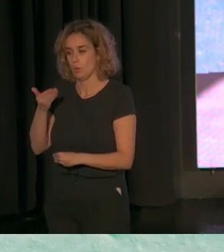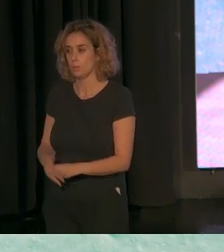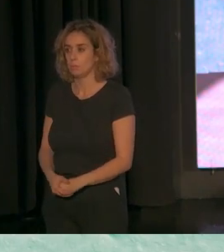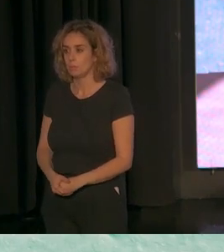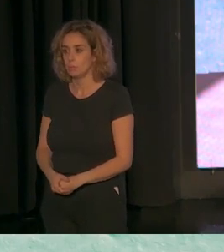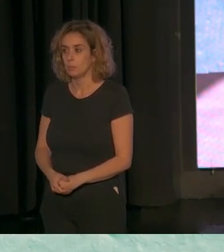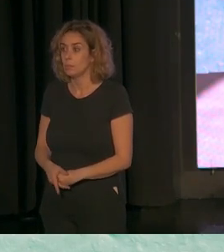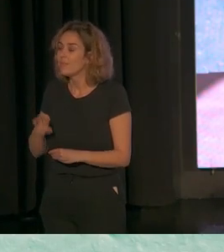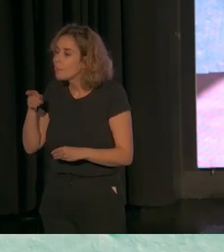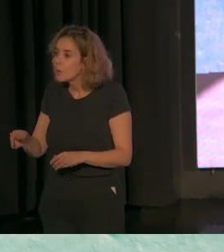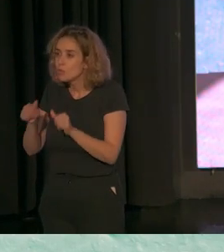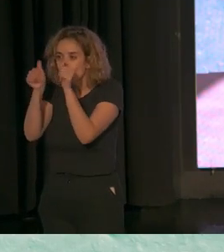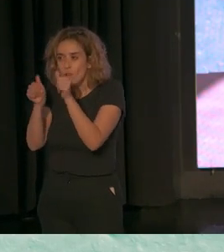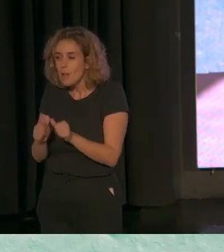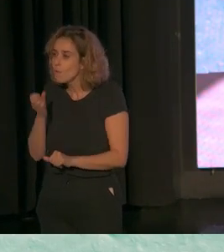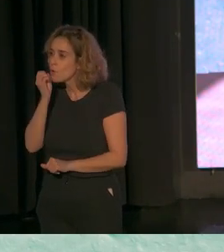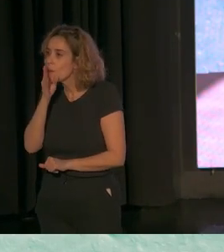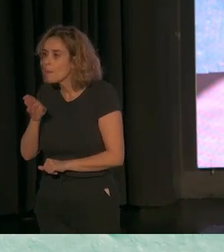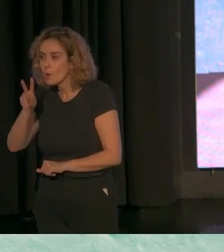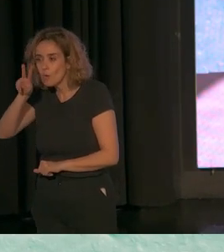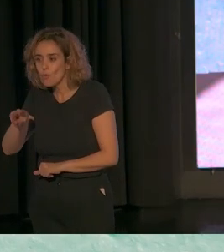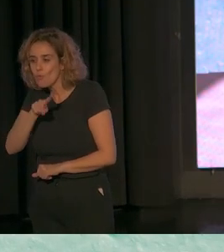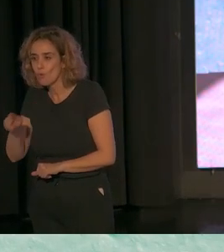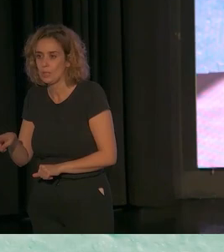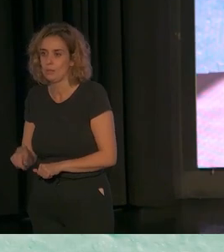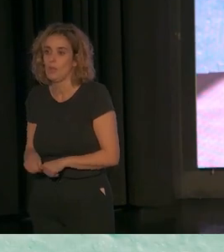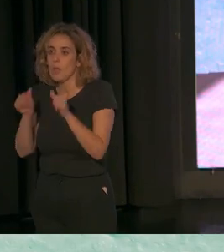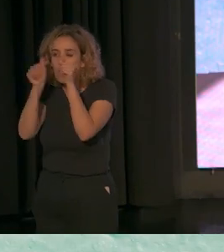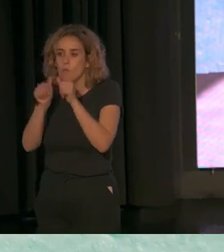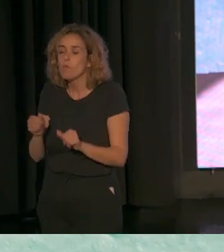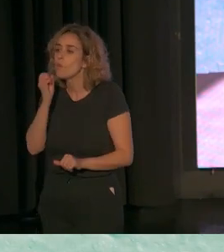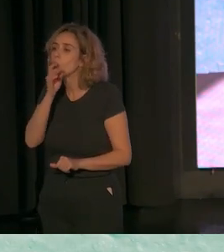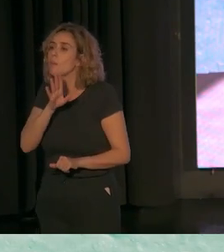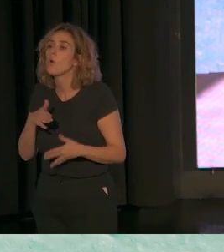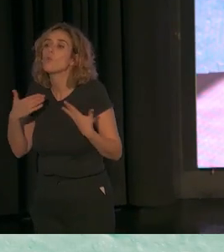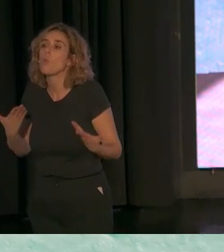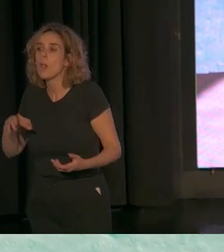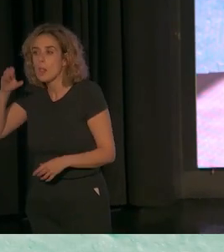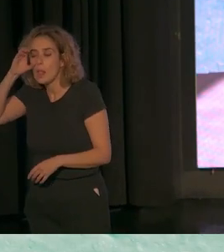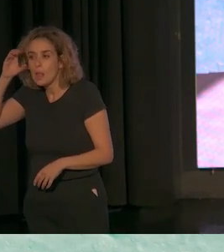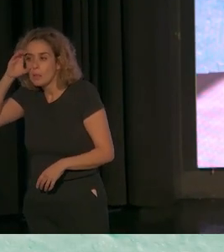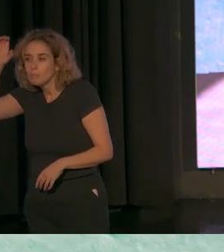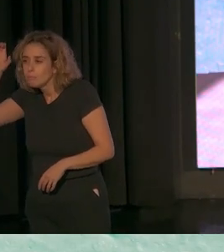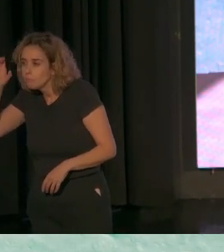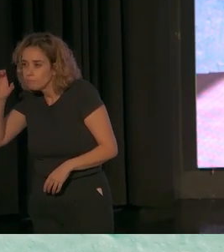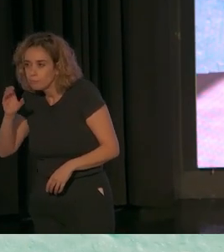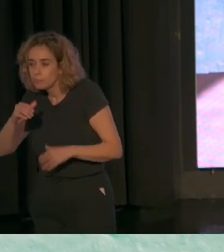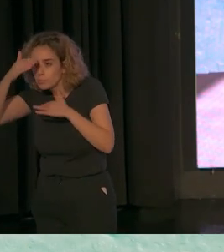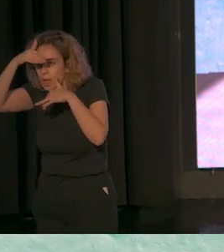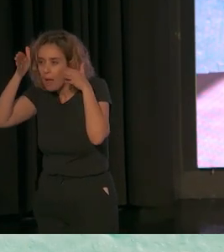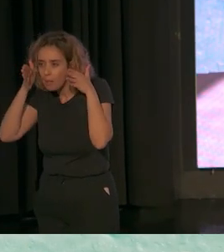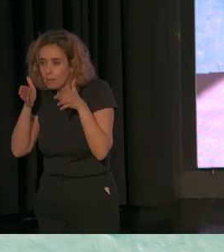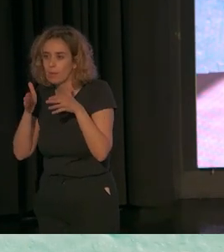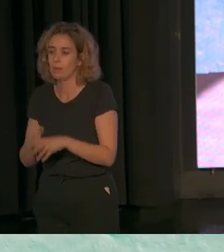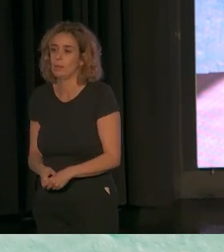es esa la manera en que mejor los ayudamos. La mejor manera de ayudarles es escuchar, es escuchar, atender, prestar